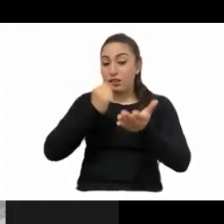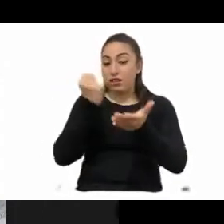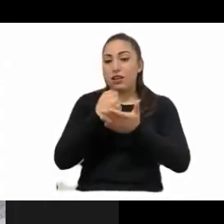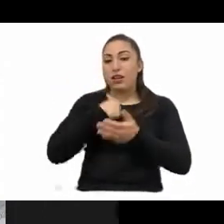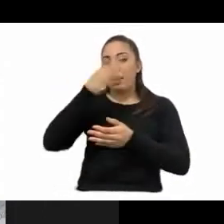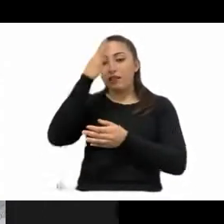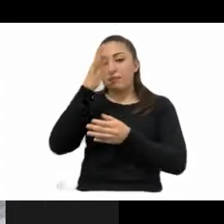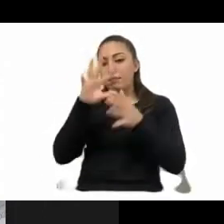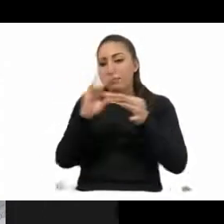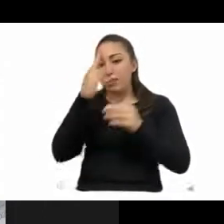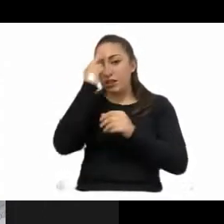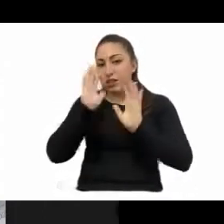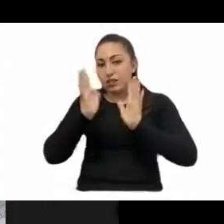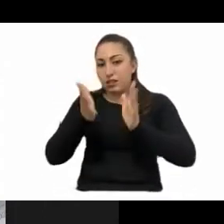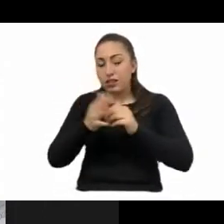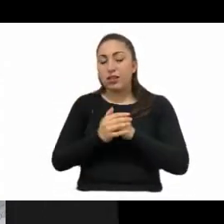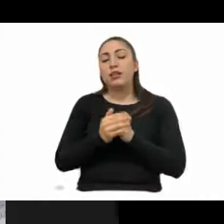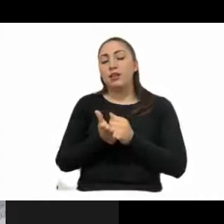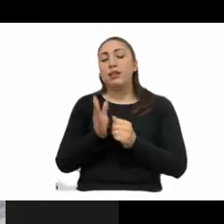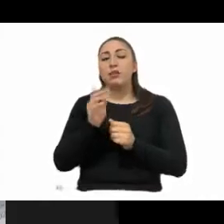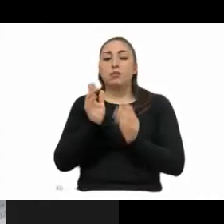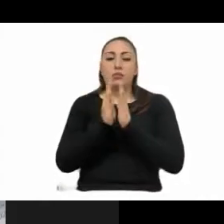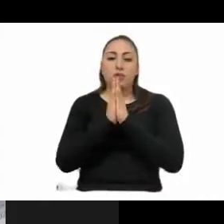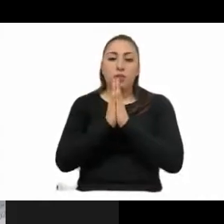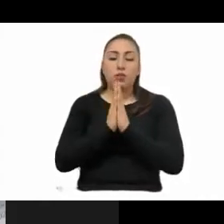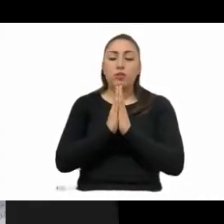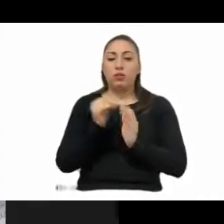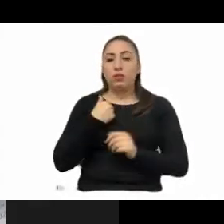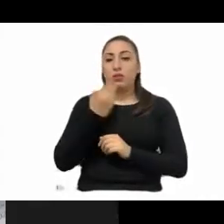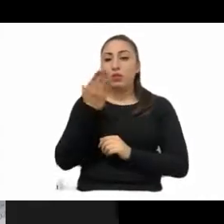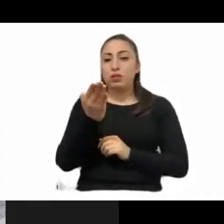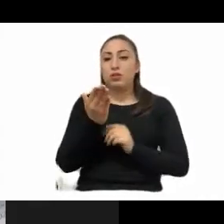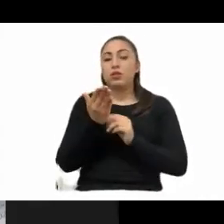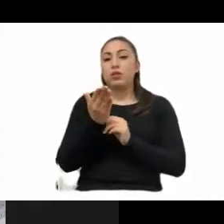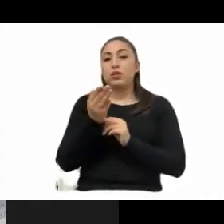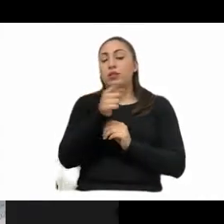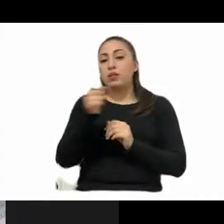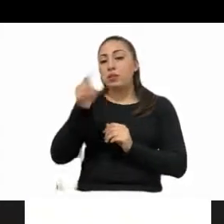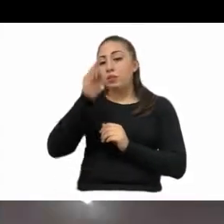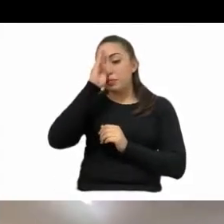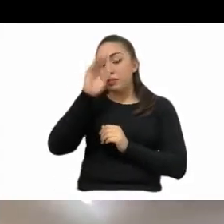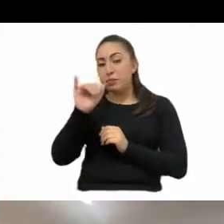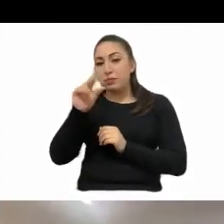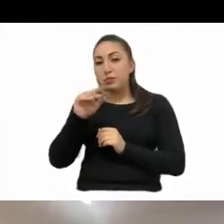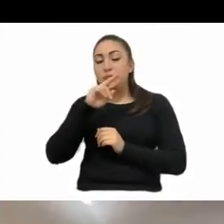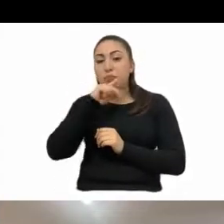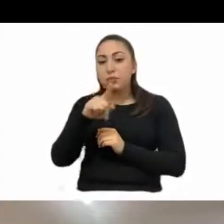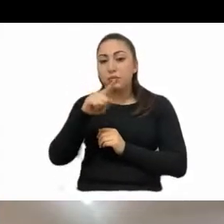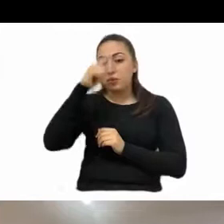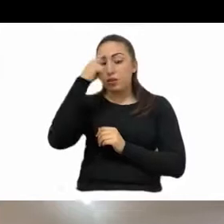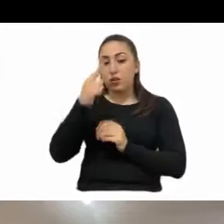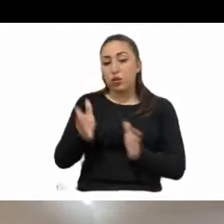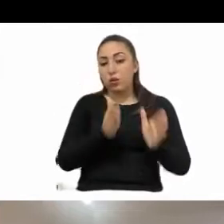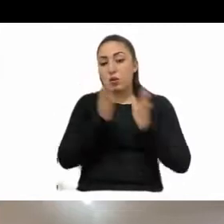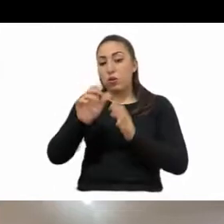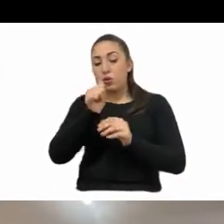exponer. Entonces, me gustaría mucho, si me permiten poner a consideración de ustedes, el que pudiéramos en, en otro momento,